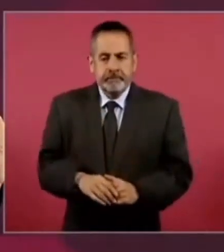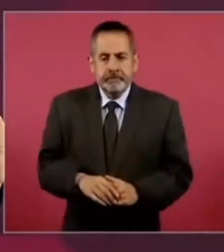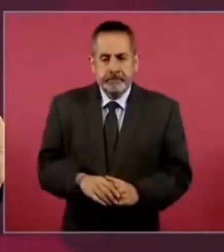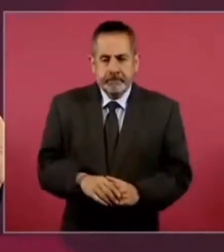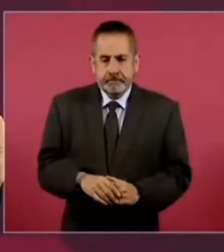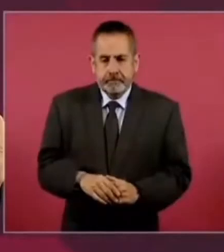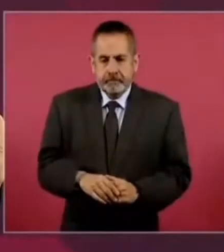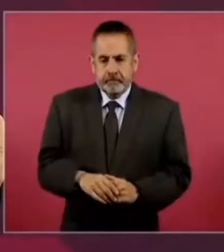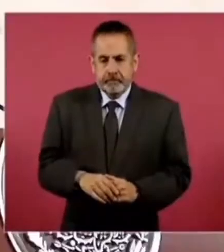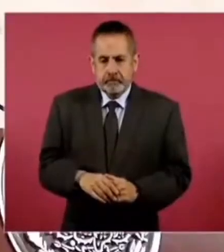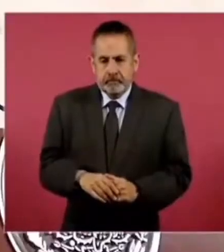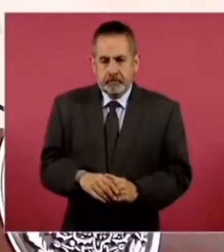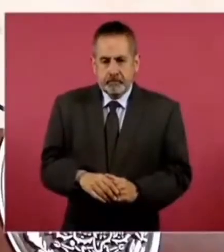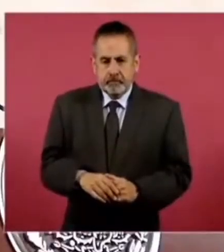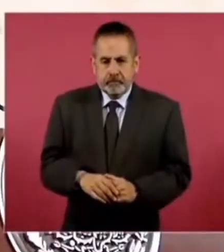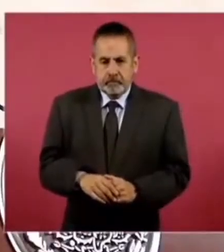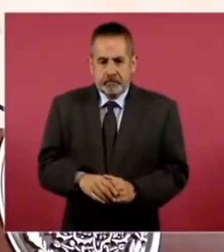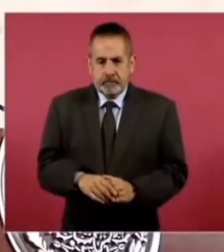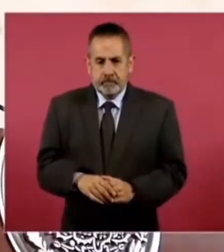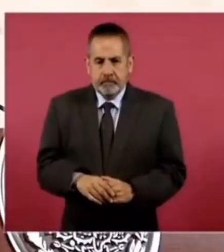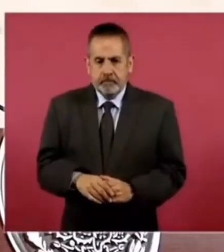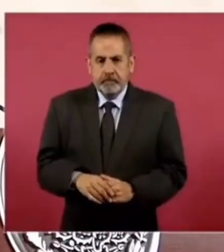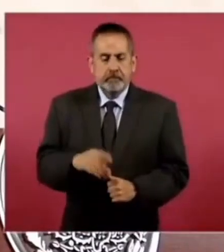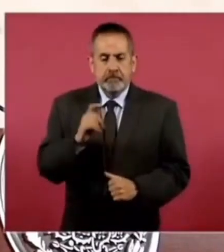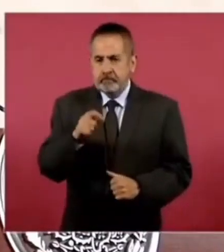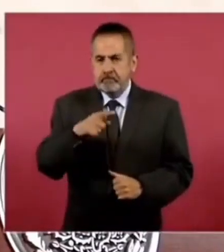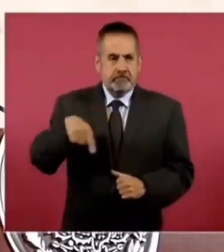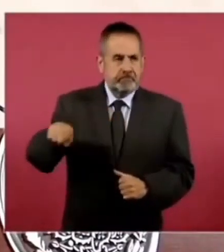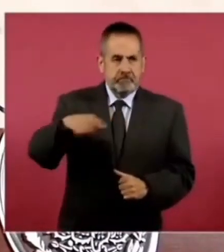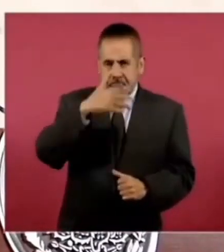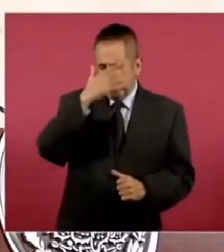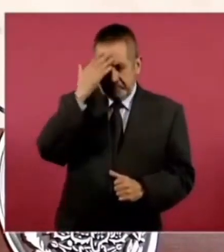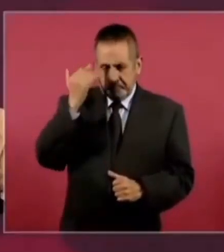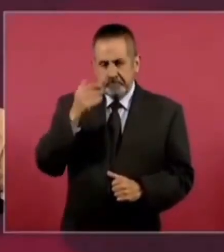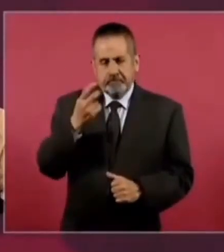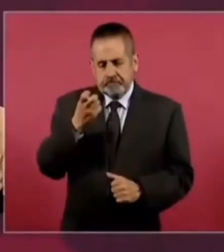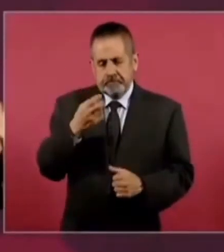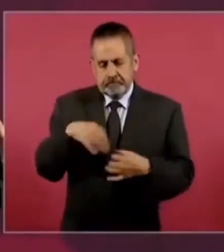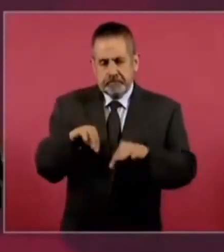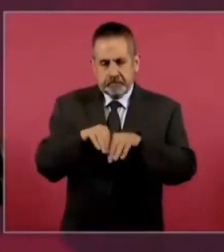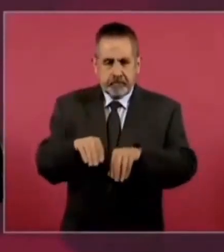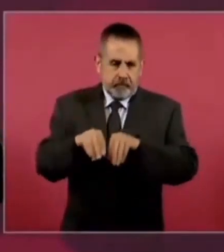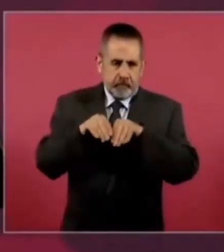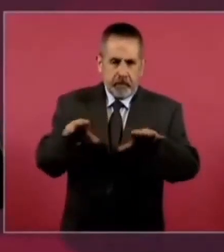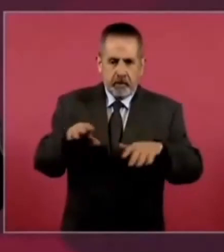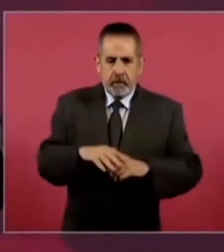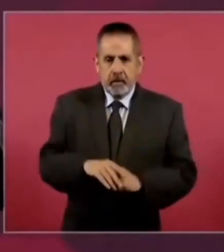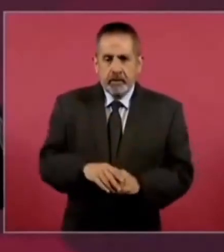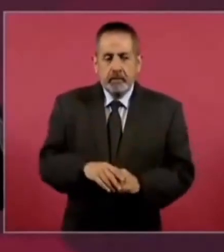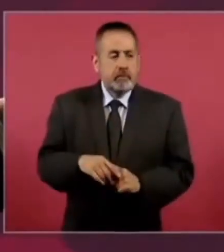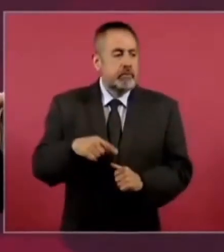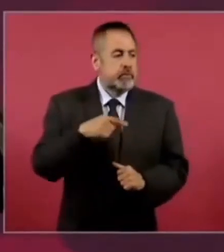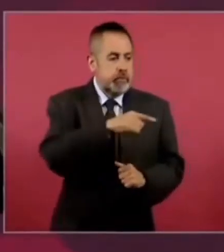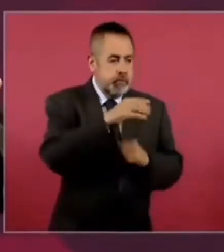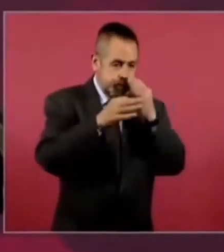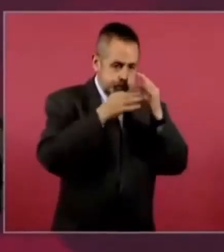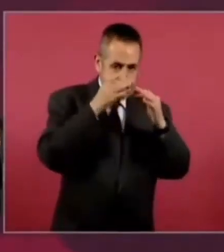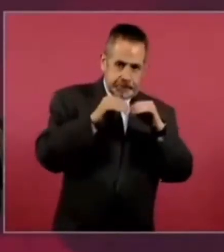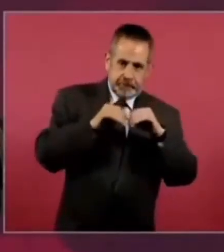no se conoce, porque no se difunde,